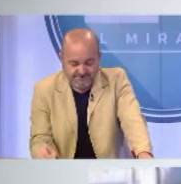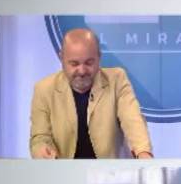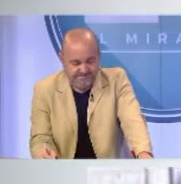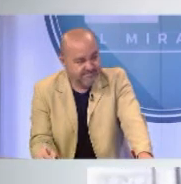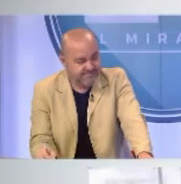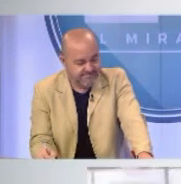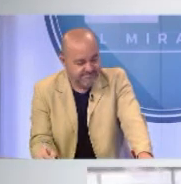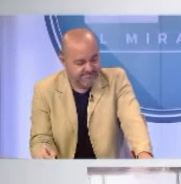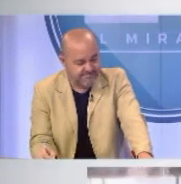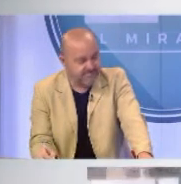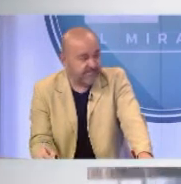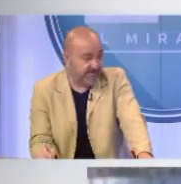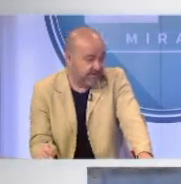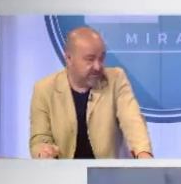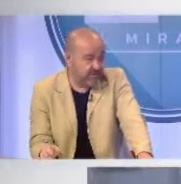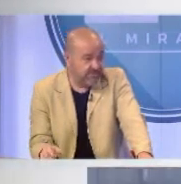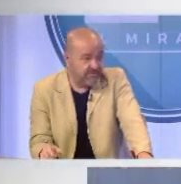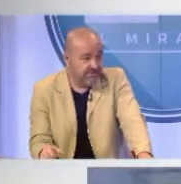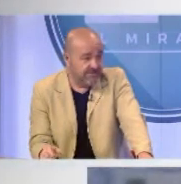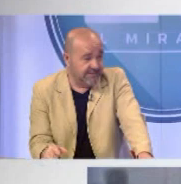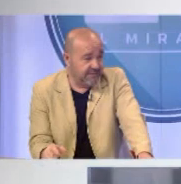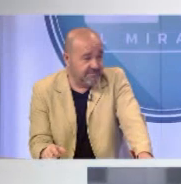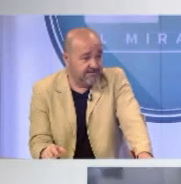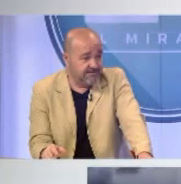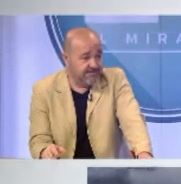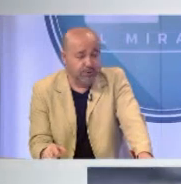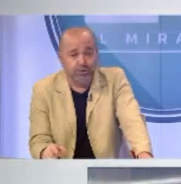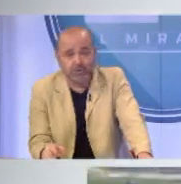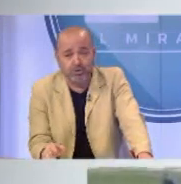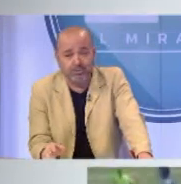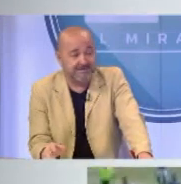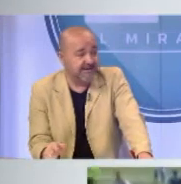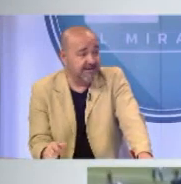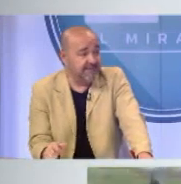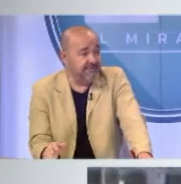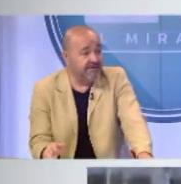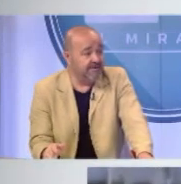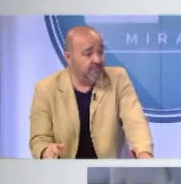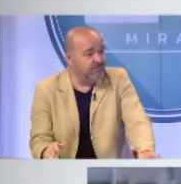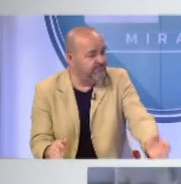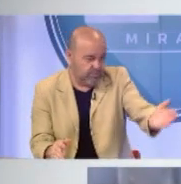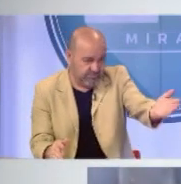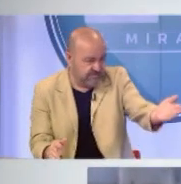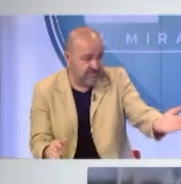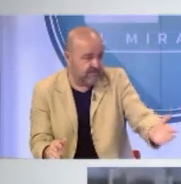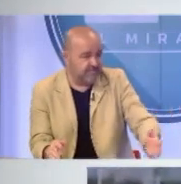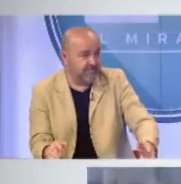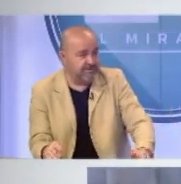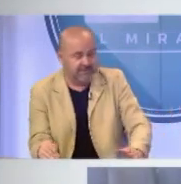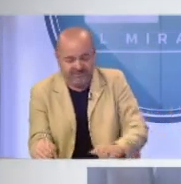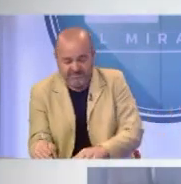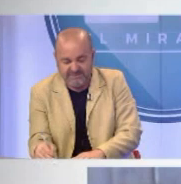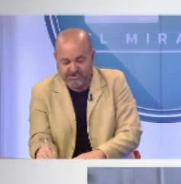todas las categorías con el Cádiz. O sea, fíjate tú, ¿no? Sí, sí. Del Cádiz, no todos pasan al primer equipo, por distintas